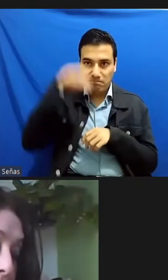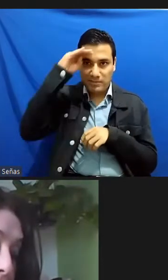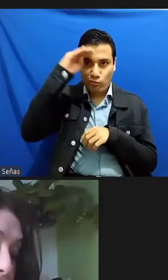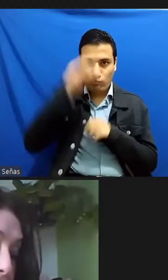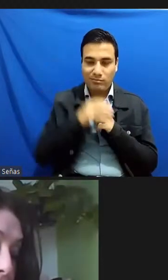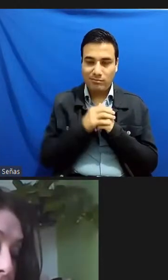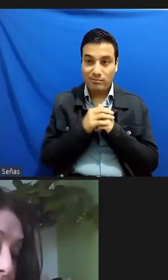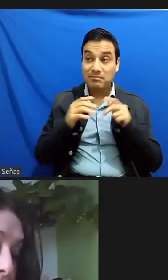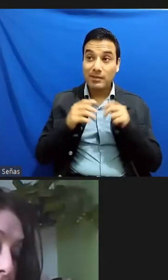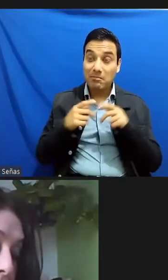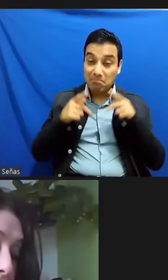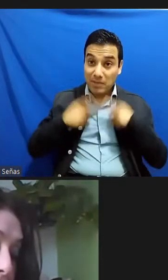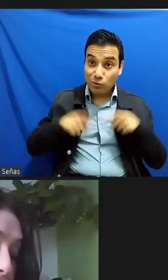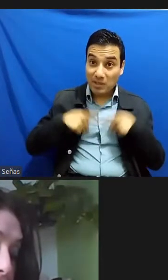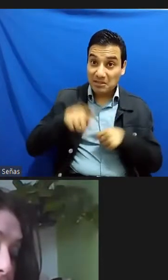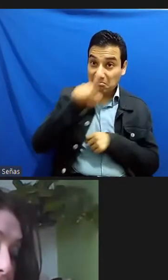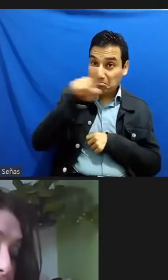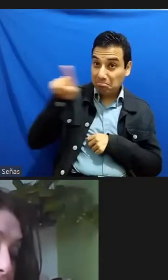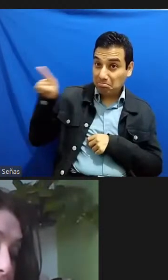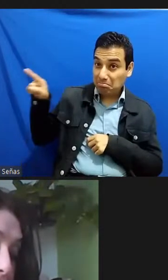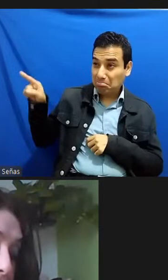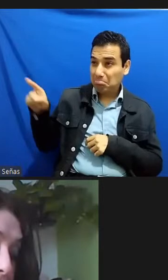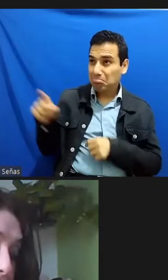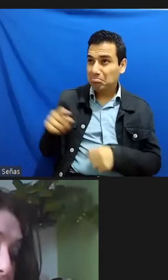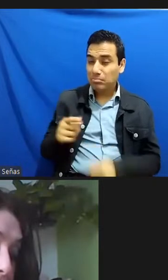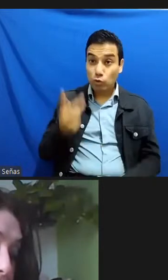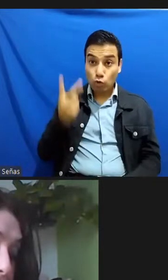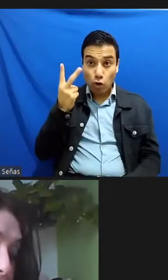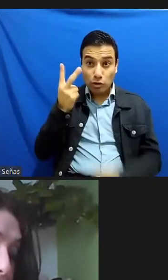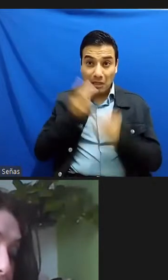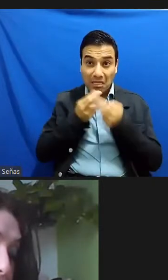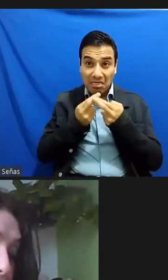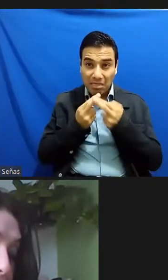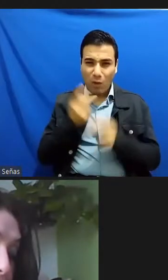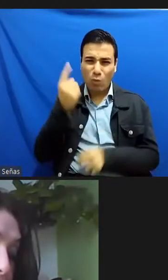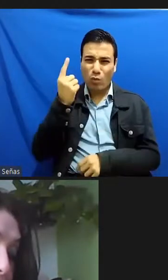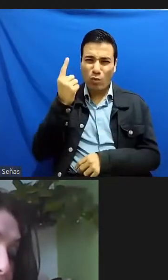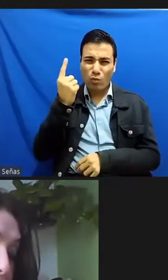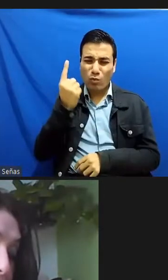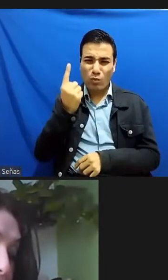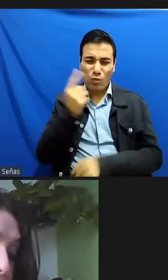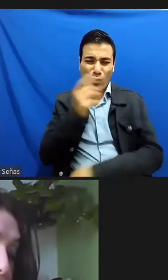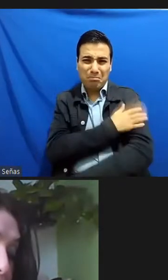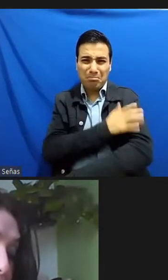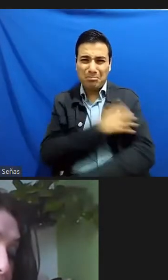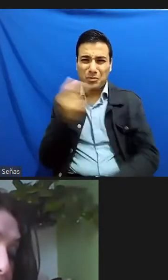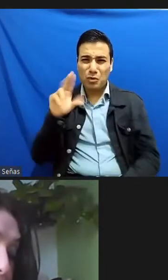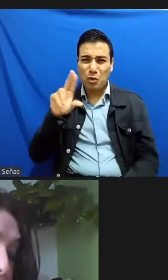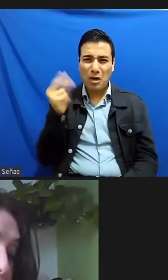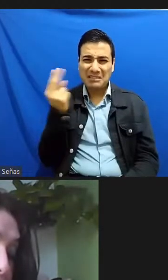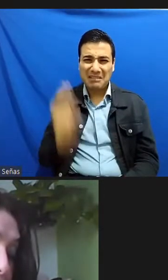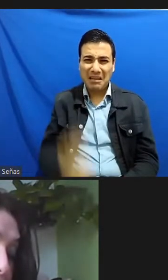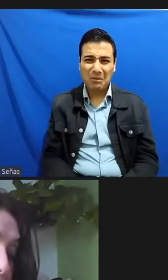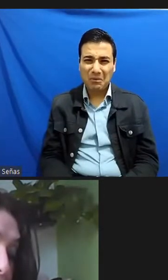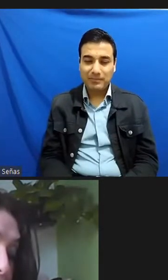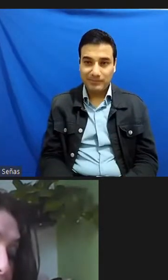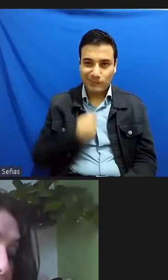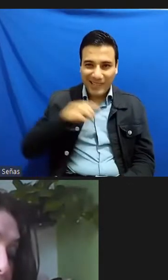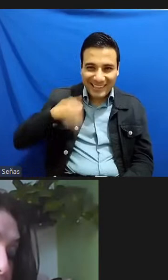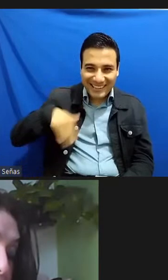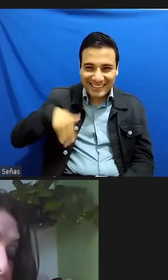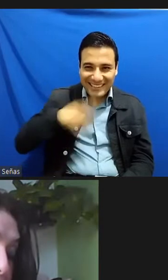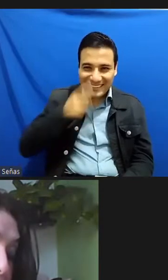brazo porque a mí fue el caso y eso lo lo lo hay un acápite no en lo que acabo de decir